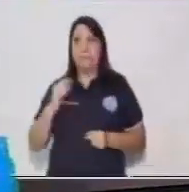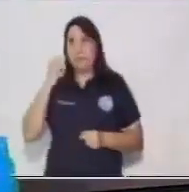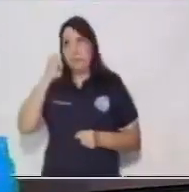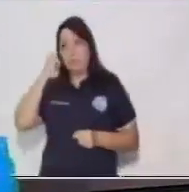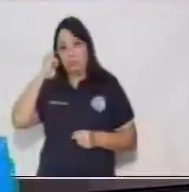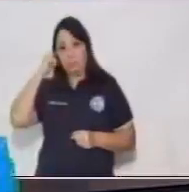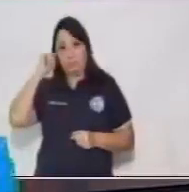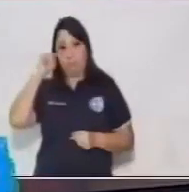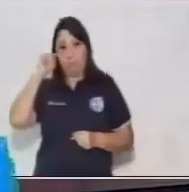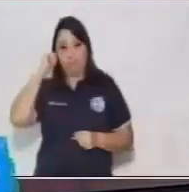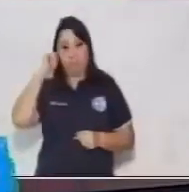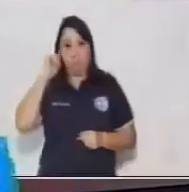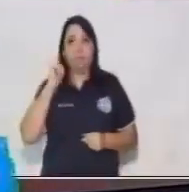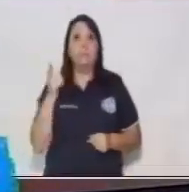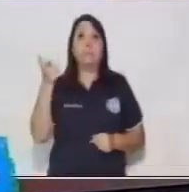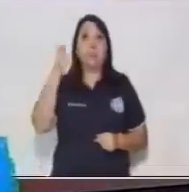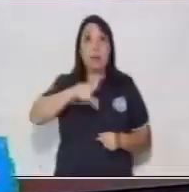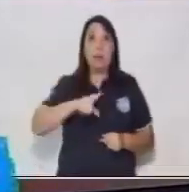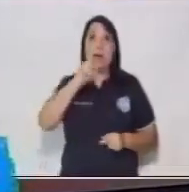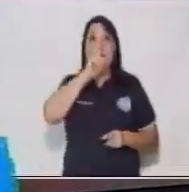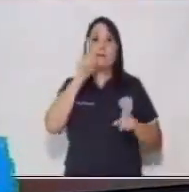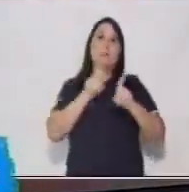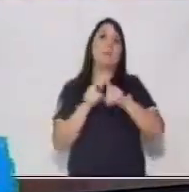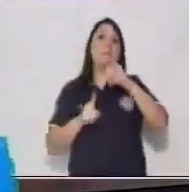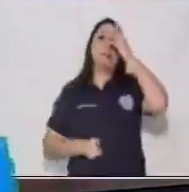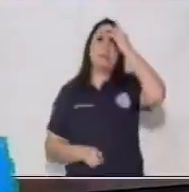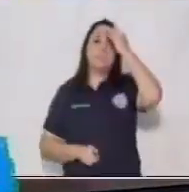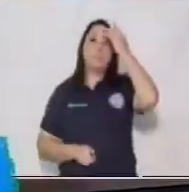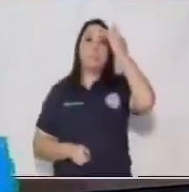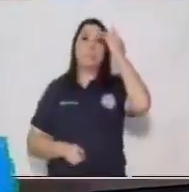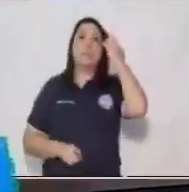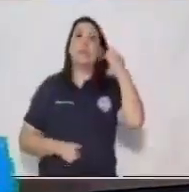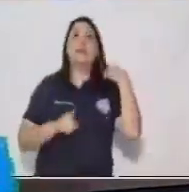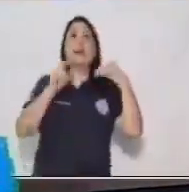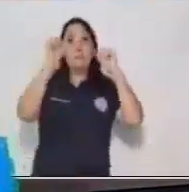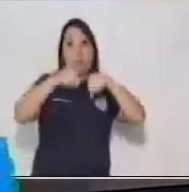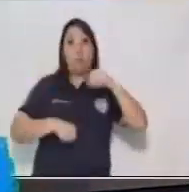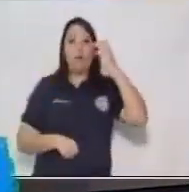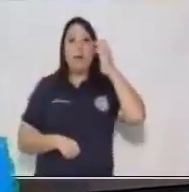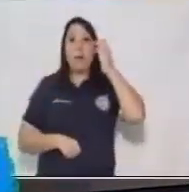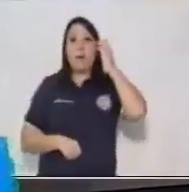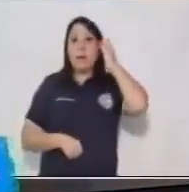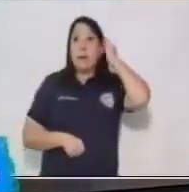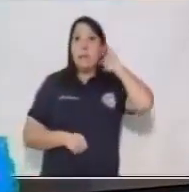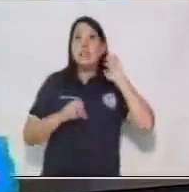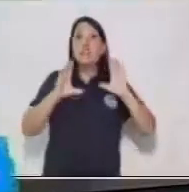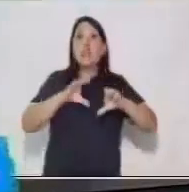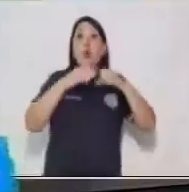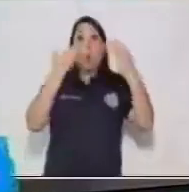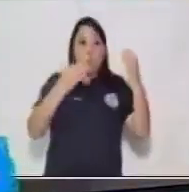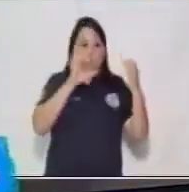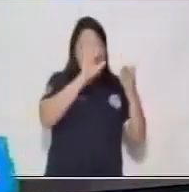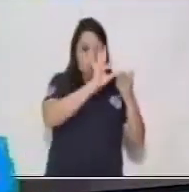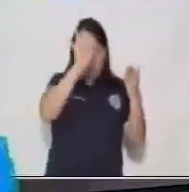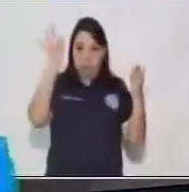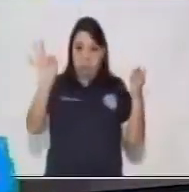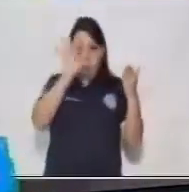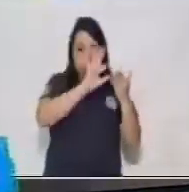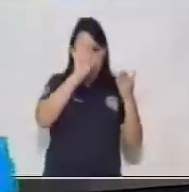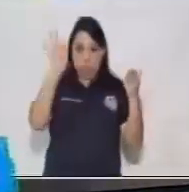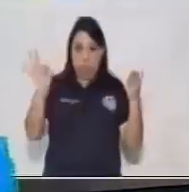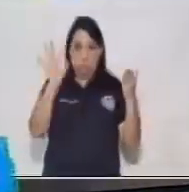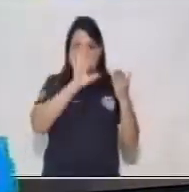Luego, también puedes recordar cómo sacar cada uno de los datos